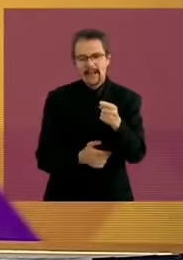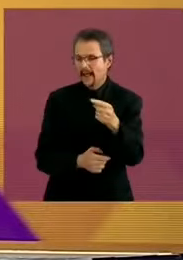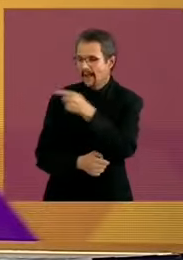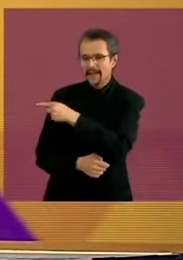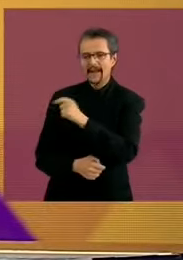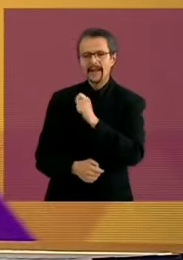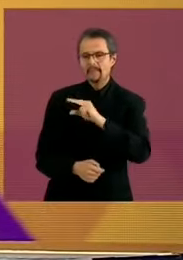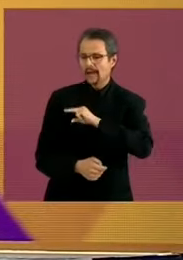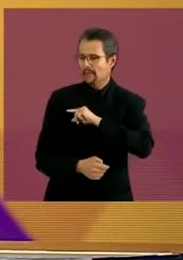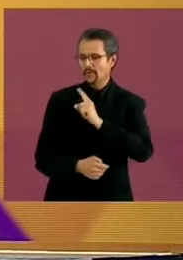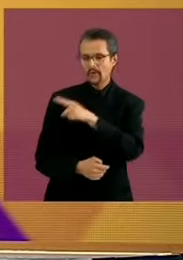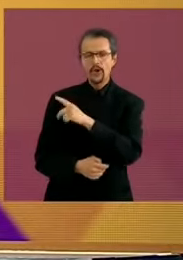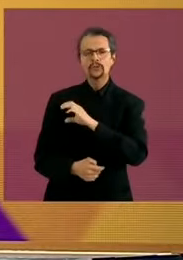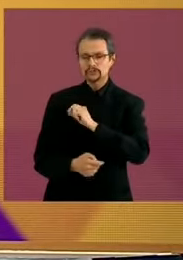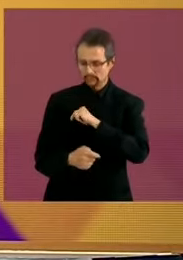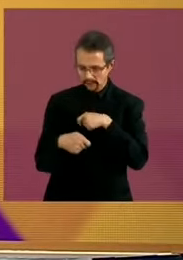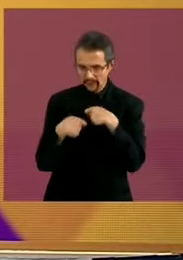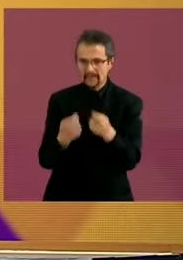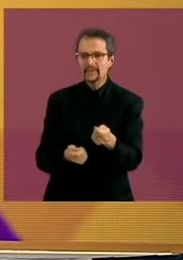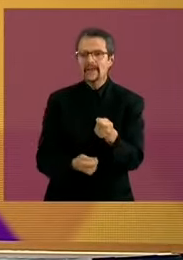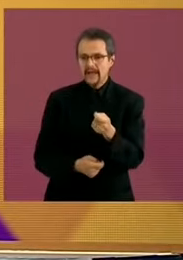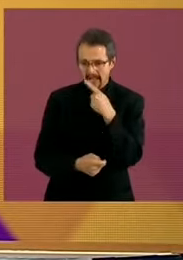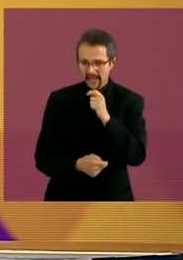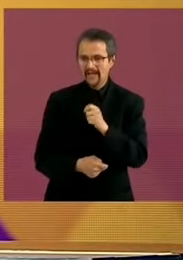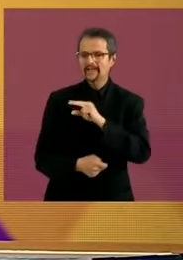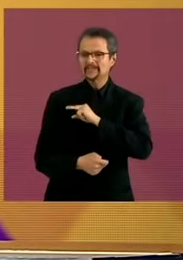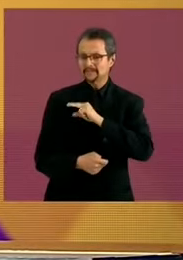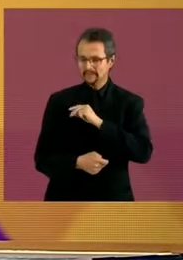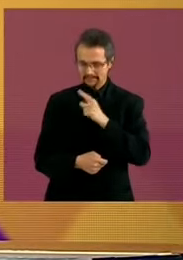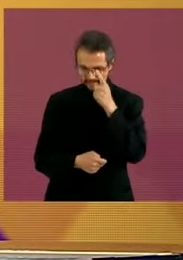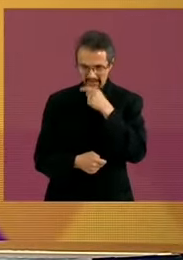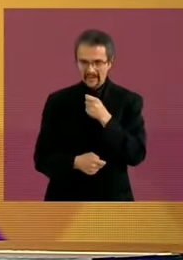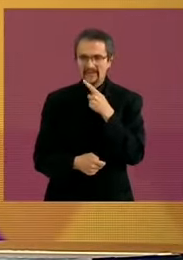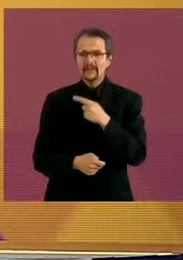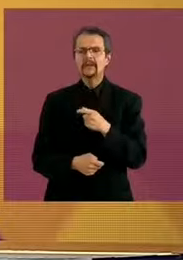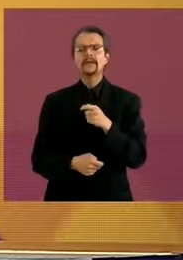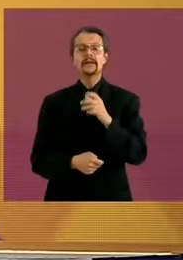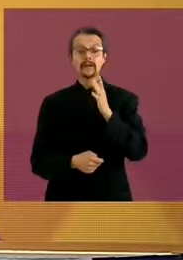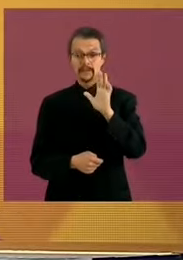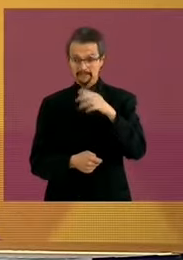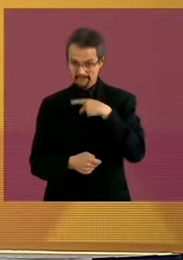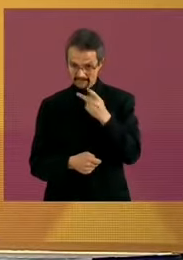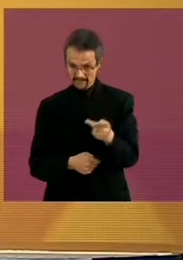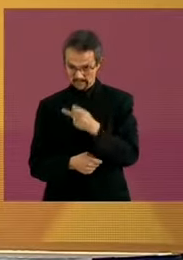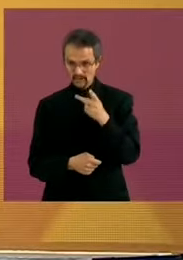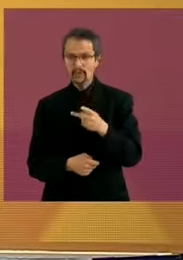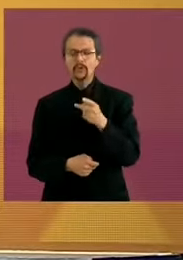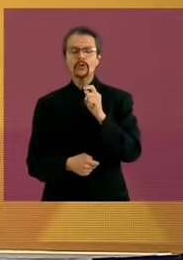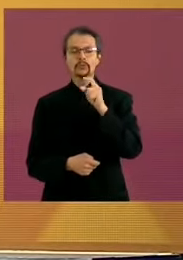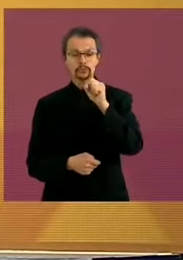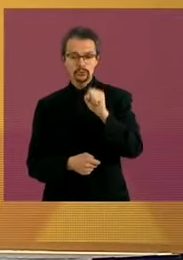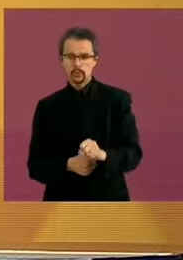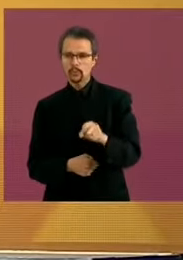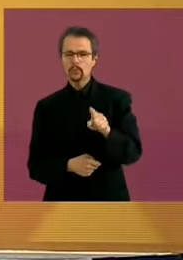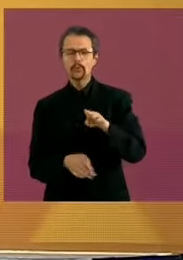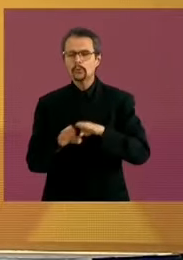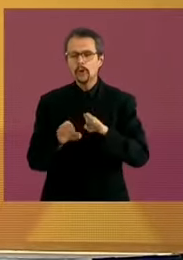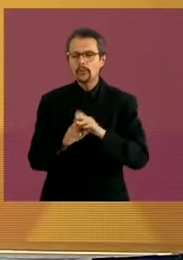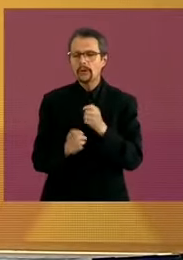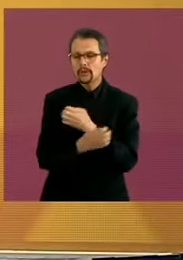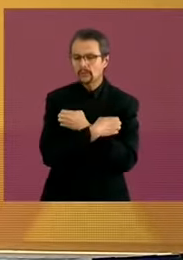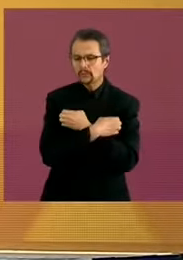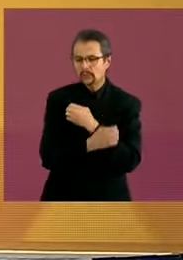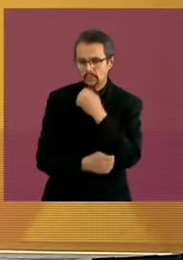de la zona sur, ¿cómo mejoraría la calidad de la educación en México? Y si esa propuesta contempla la mejora de los planteles